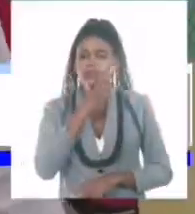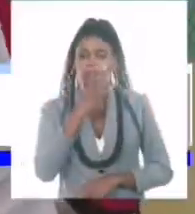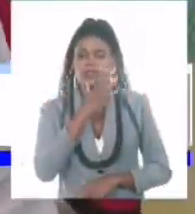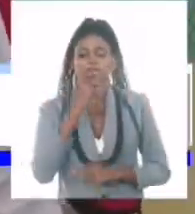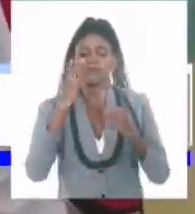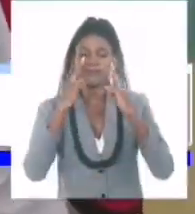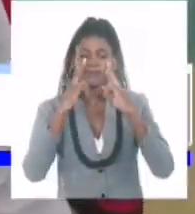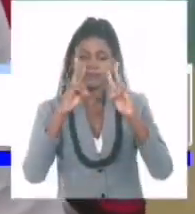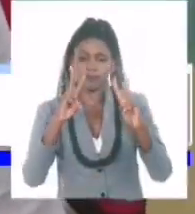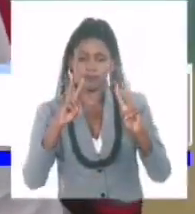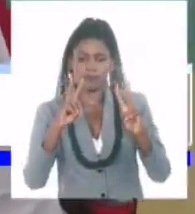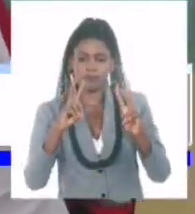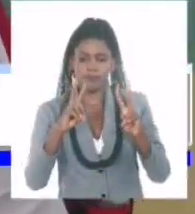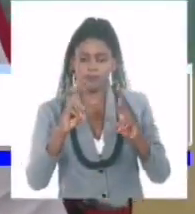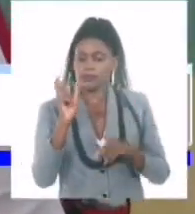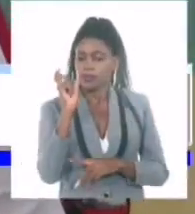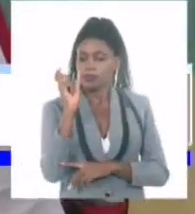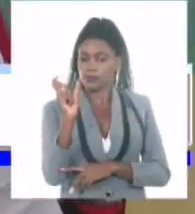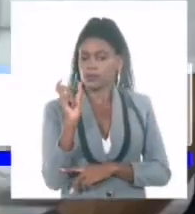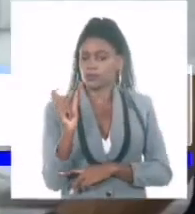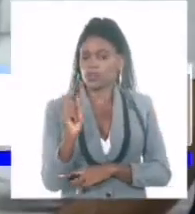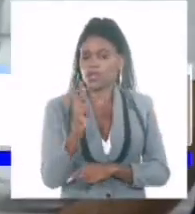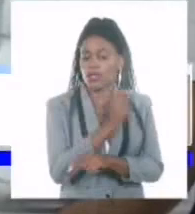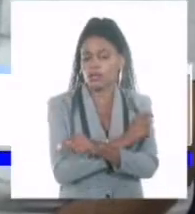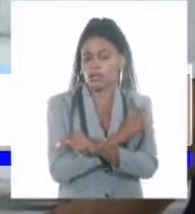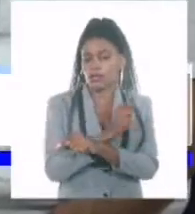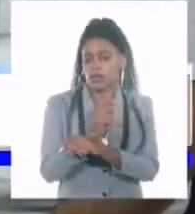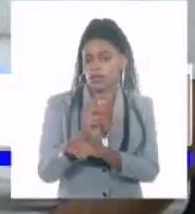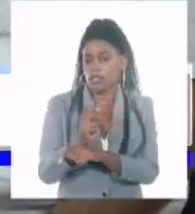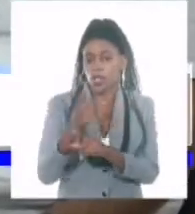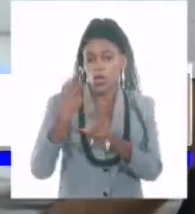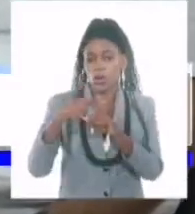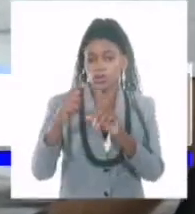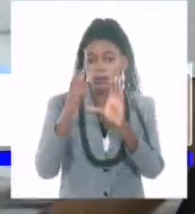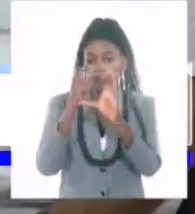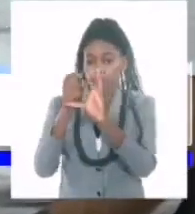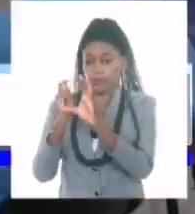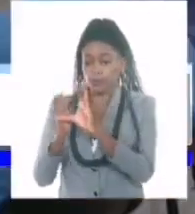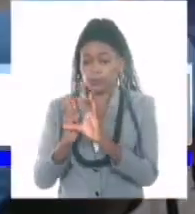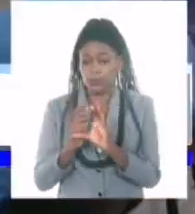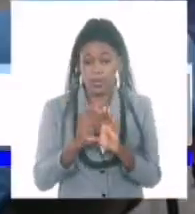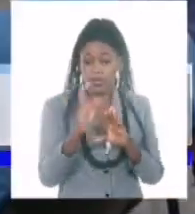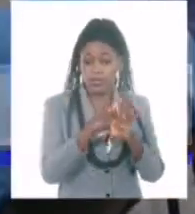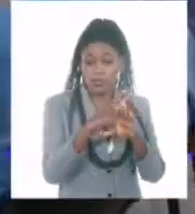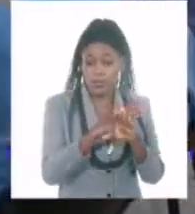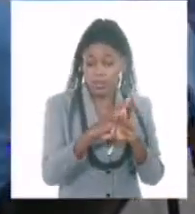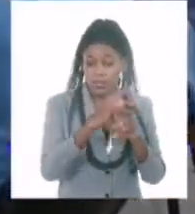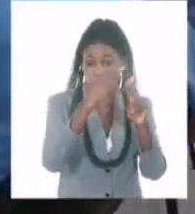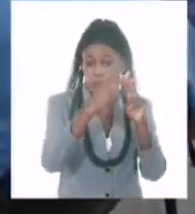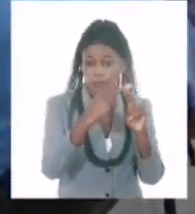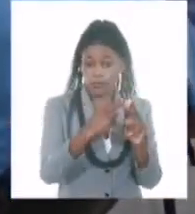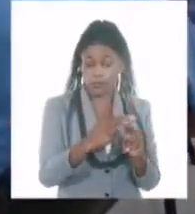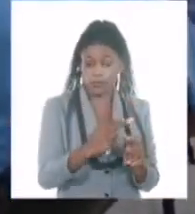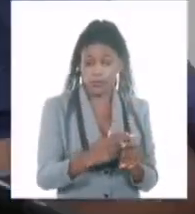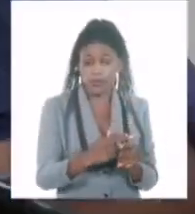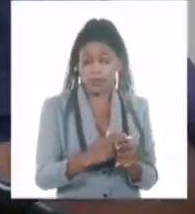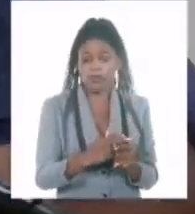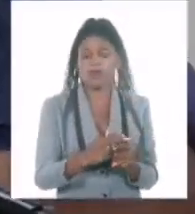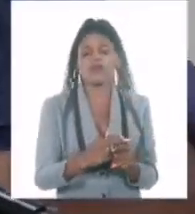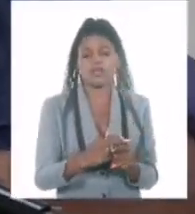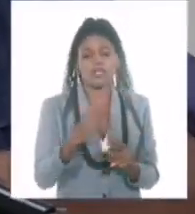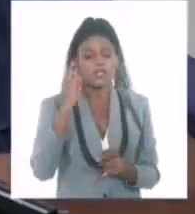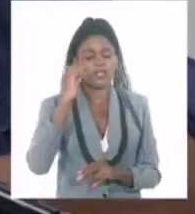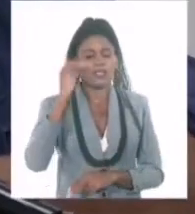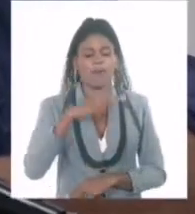Poemarios como Clase Magistral, Otras Piedras Talladas en Silencio y El Último Día del Naufragio, lo ubican entre las voces